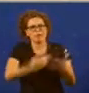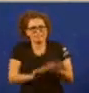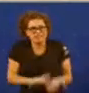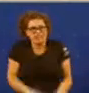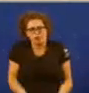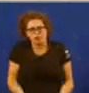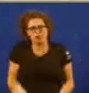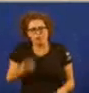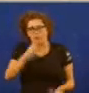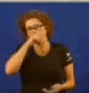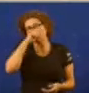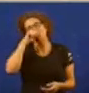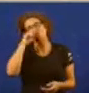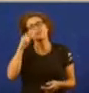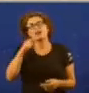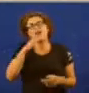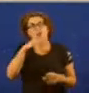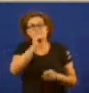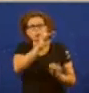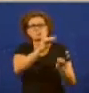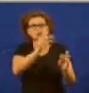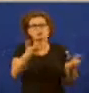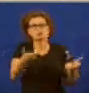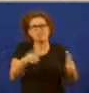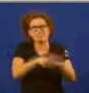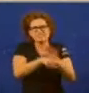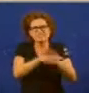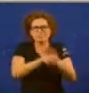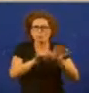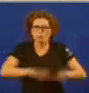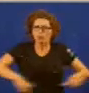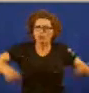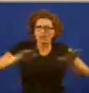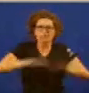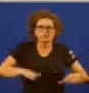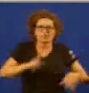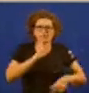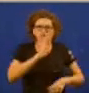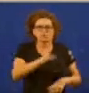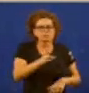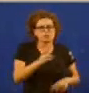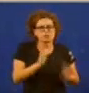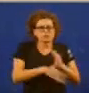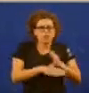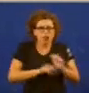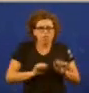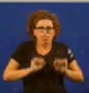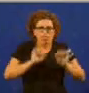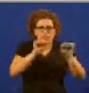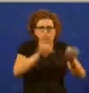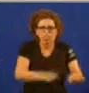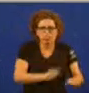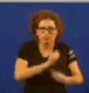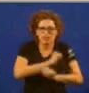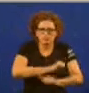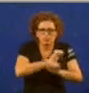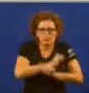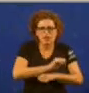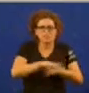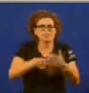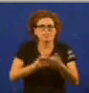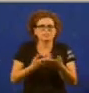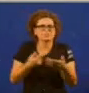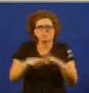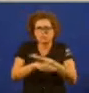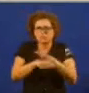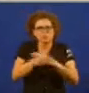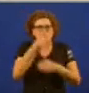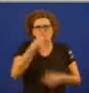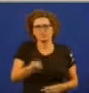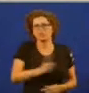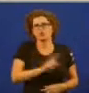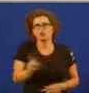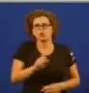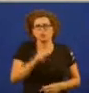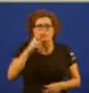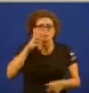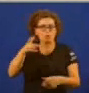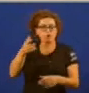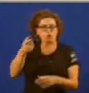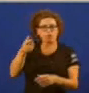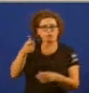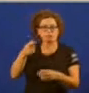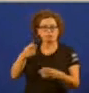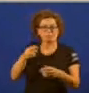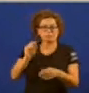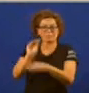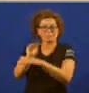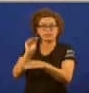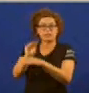ilegal o partido de Rajoy os novecentos imputados postele dábase de que son moi contundentes contra analoita